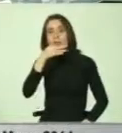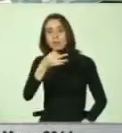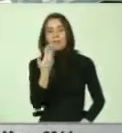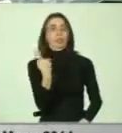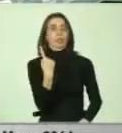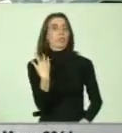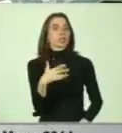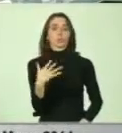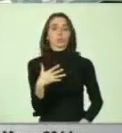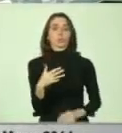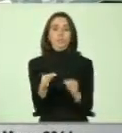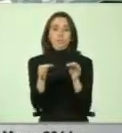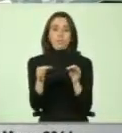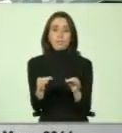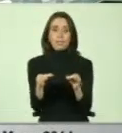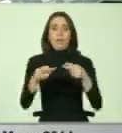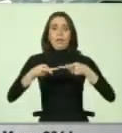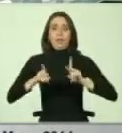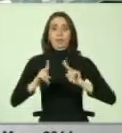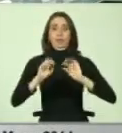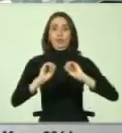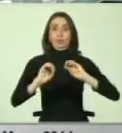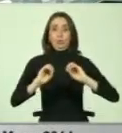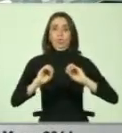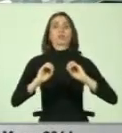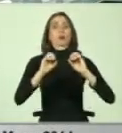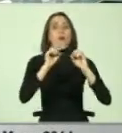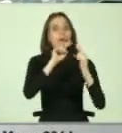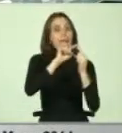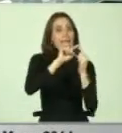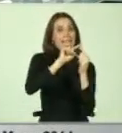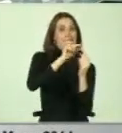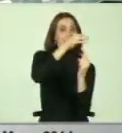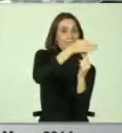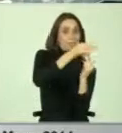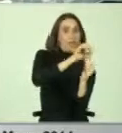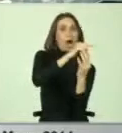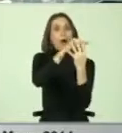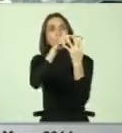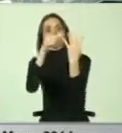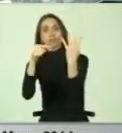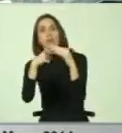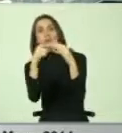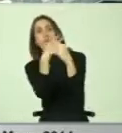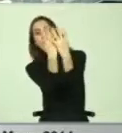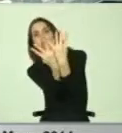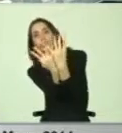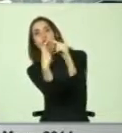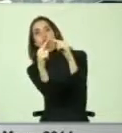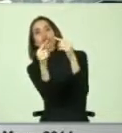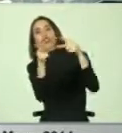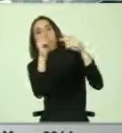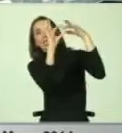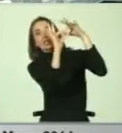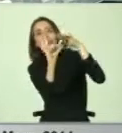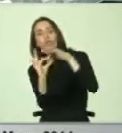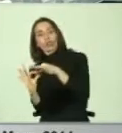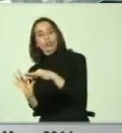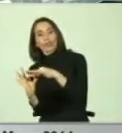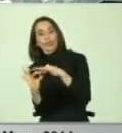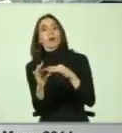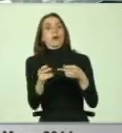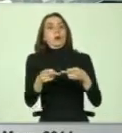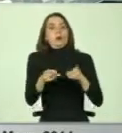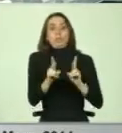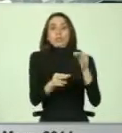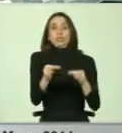asegurar el derecho a la educación para poder ejercer otros derechos como un derecho llave, pienso que el derecho a la justicia